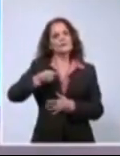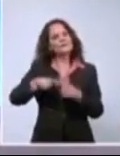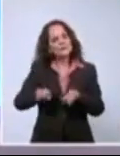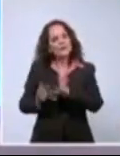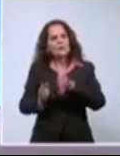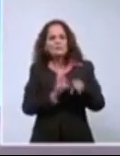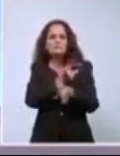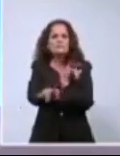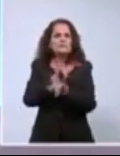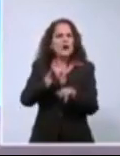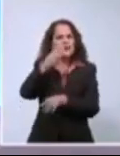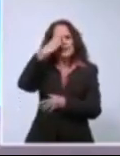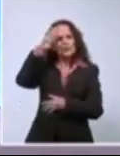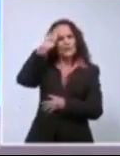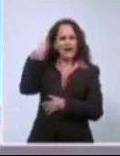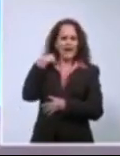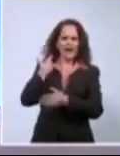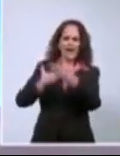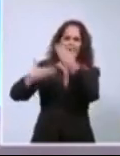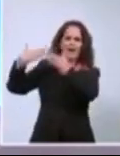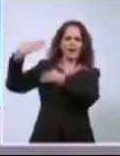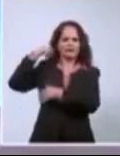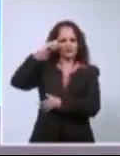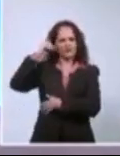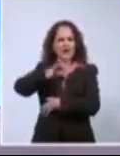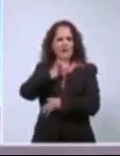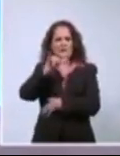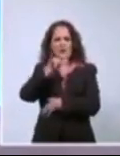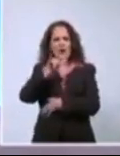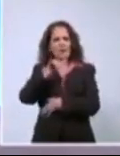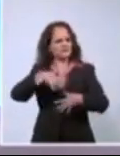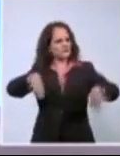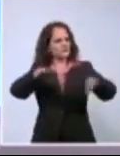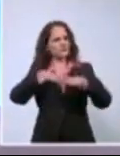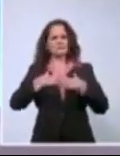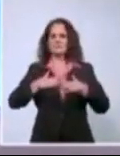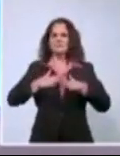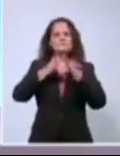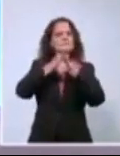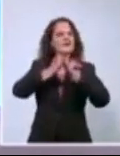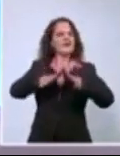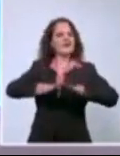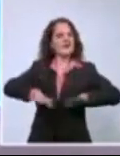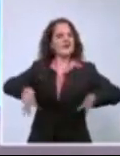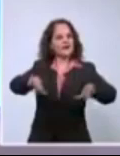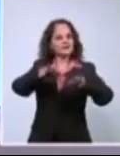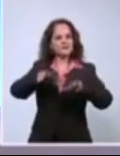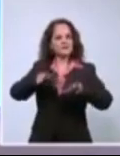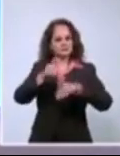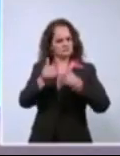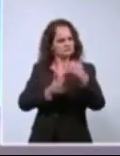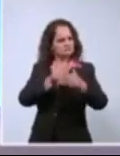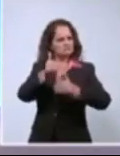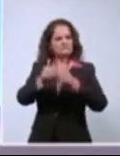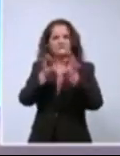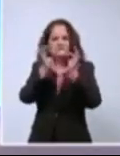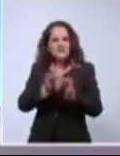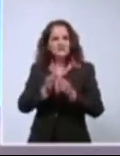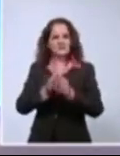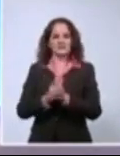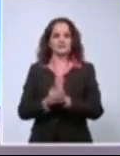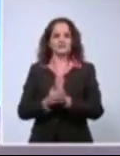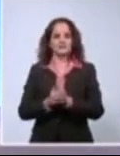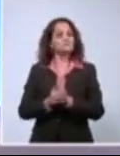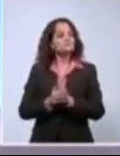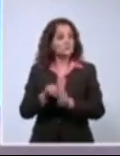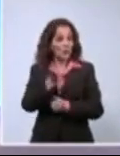que este país hace muchos años vive en un clima de paz y de seguridad como regla general. También es cierto que usted